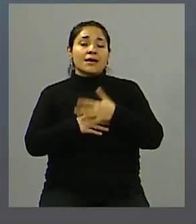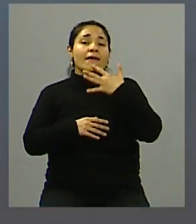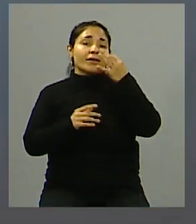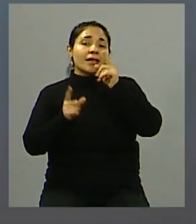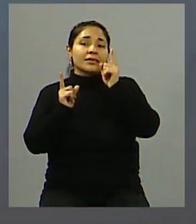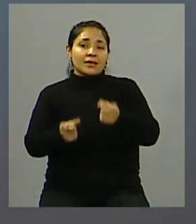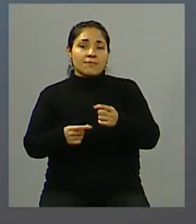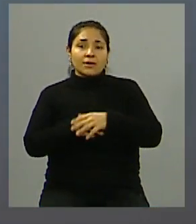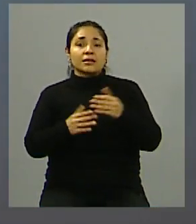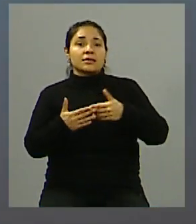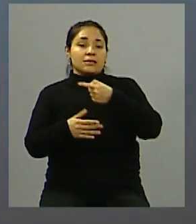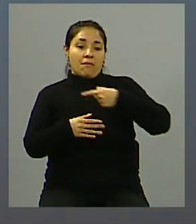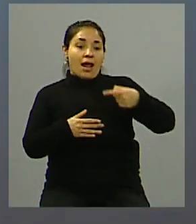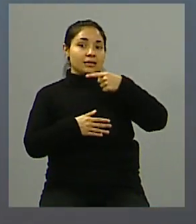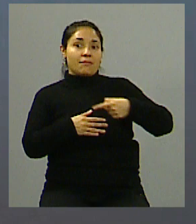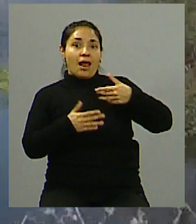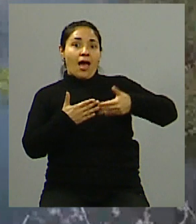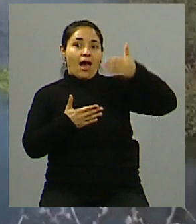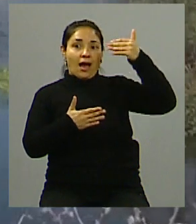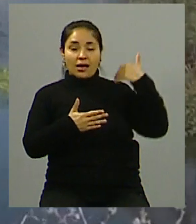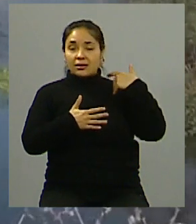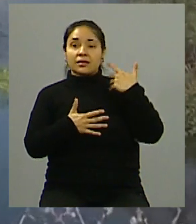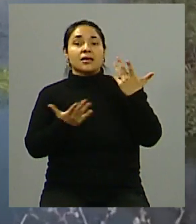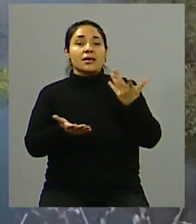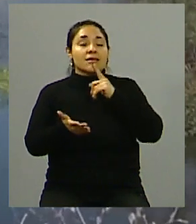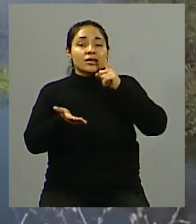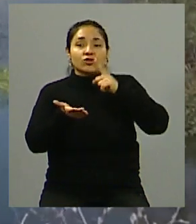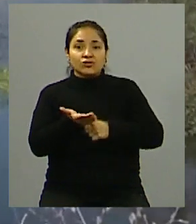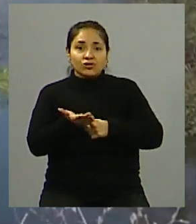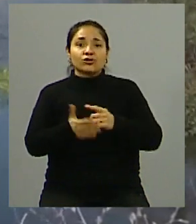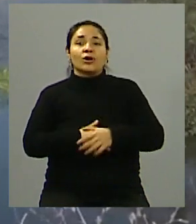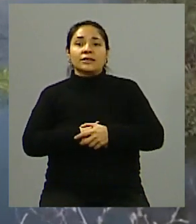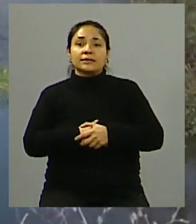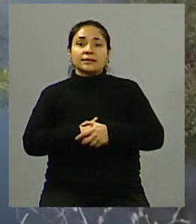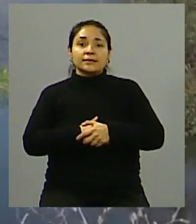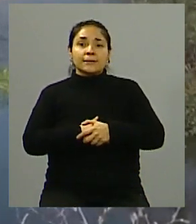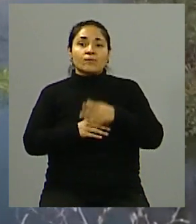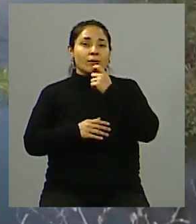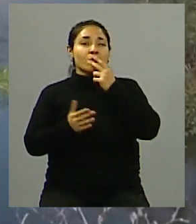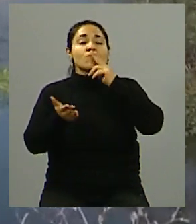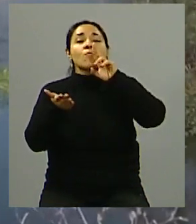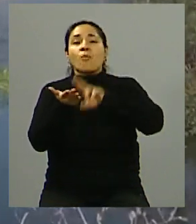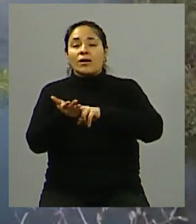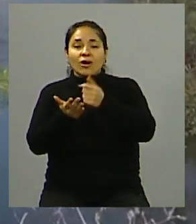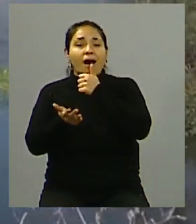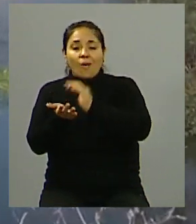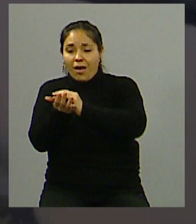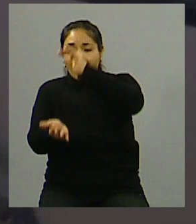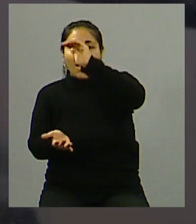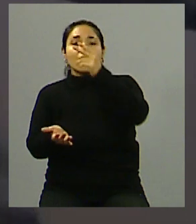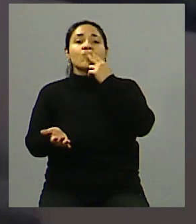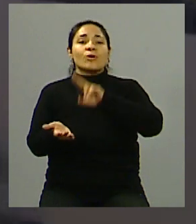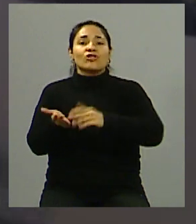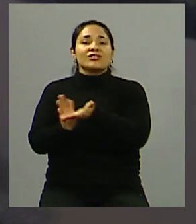que, bueno, que en las últimas semanas se tomaron algunas medidas un poco más contundentes respecto, por ejemplo, a quitar impuestos al agua embotellada para abaratar un poco